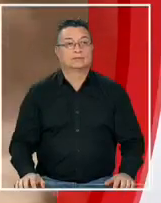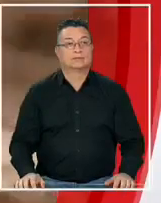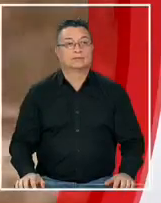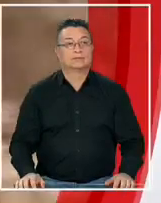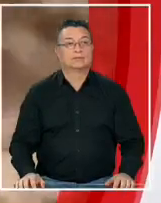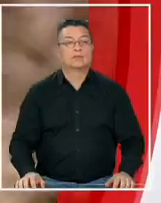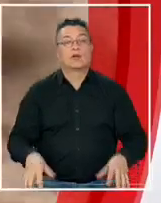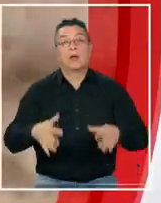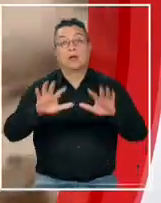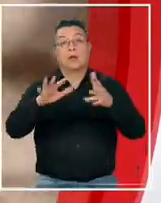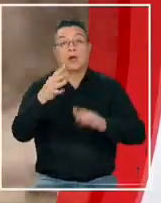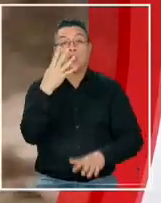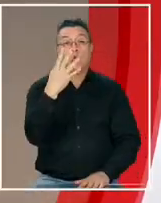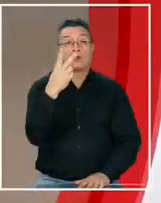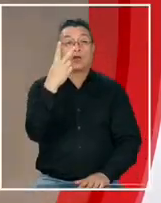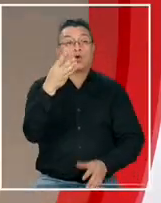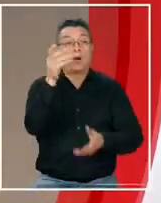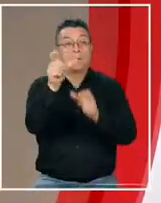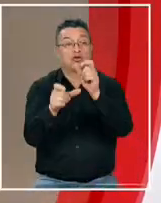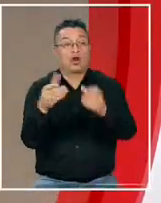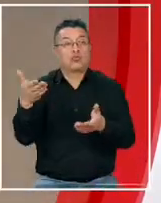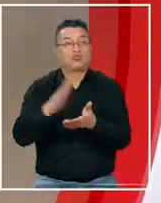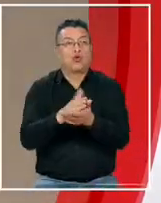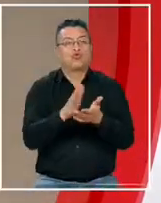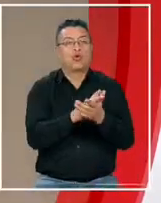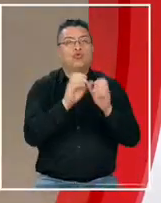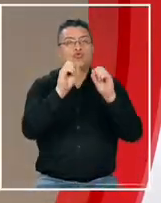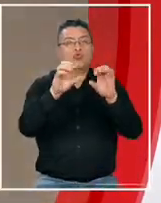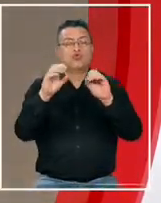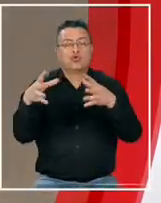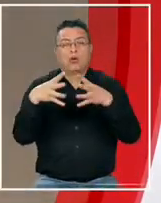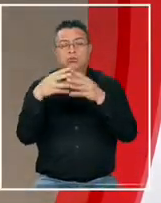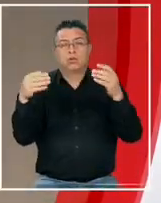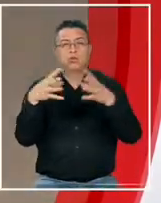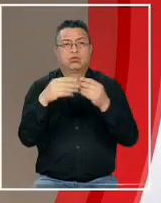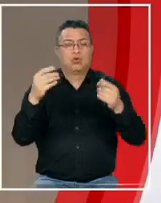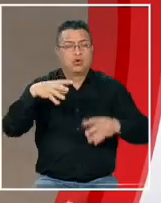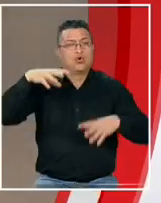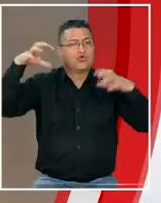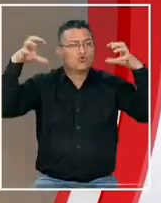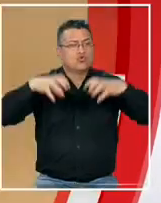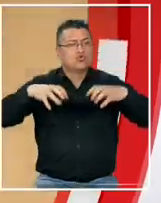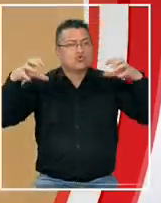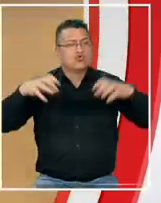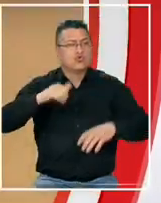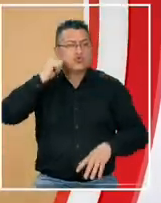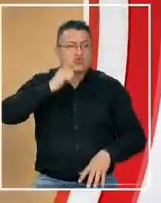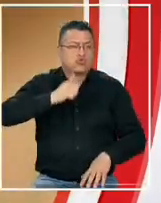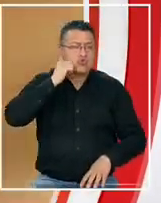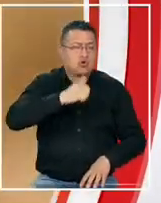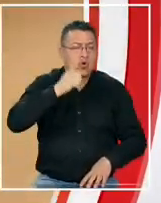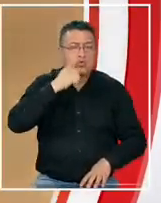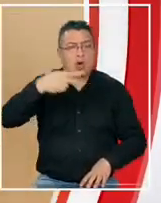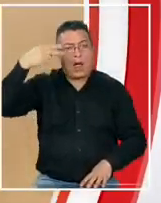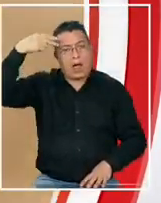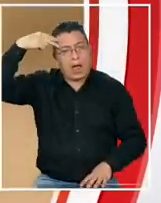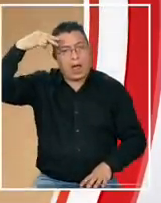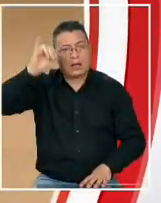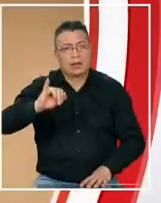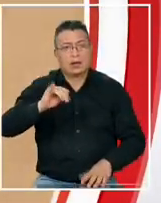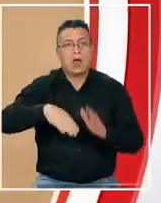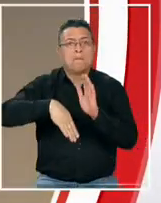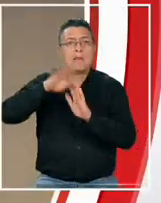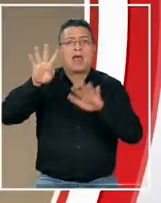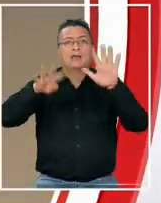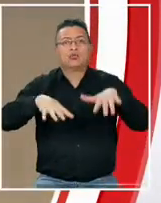Al menos 42 personas murieron y varias están desaparecidas tras días de intensas lluvias en Haití. Más de 19